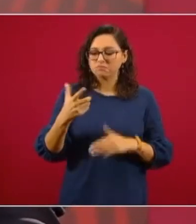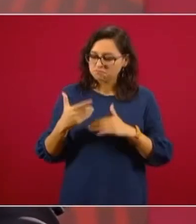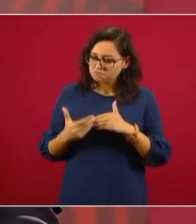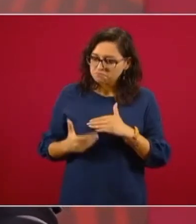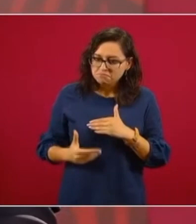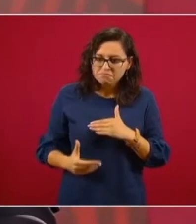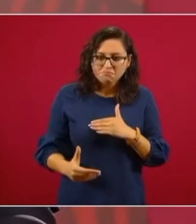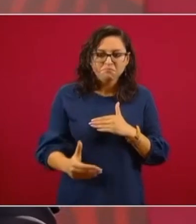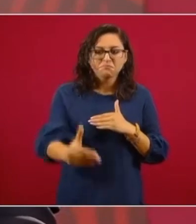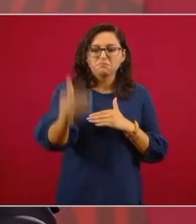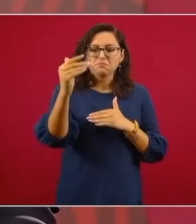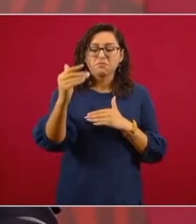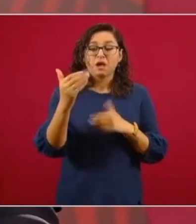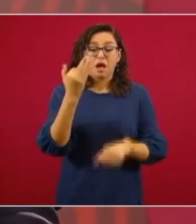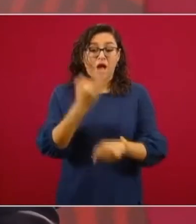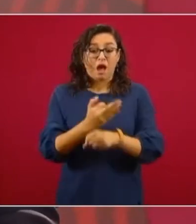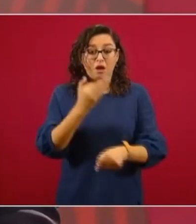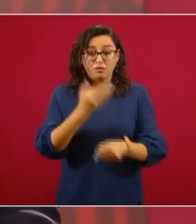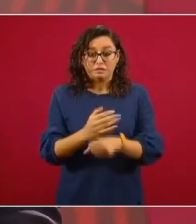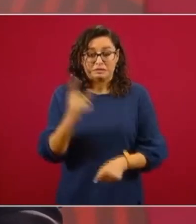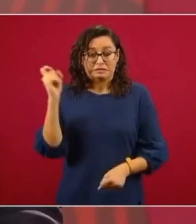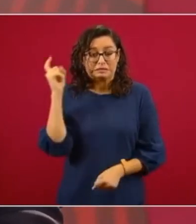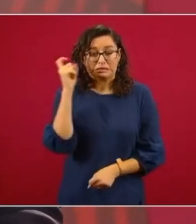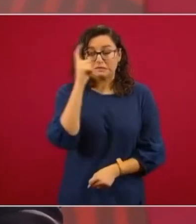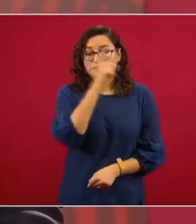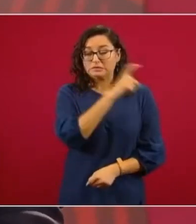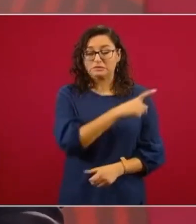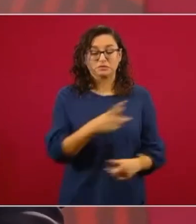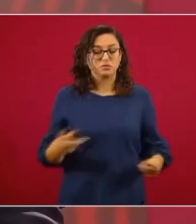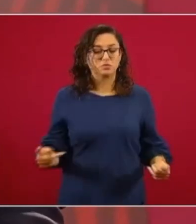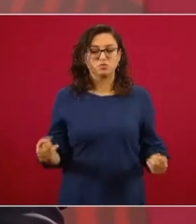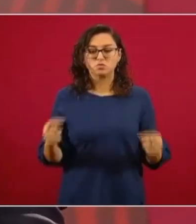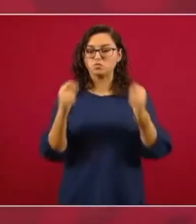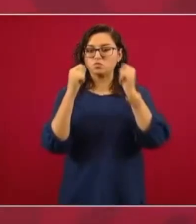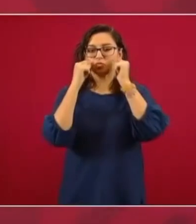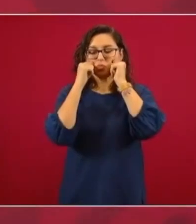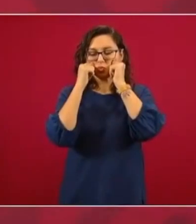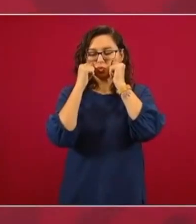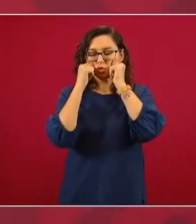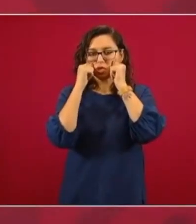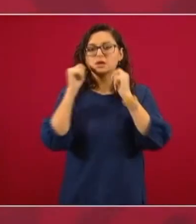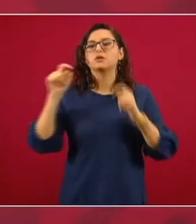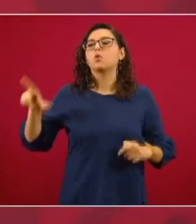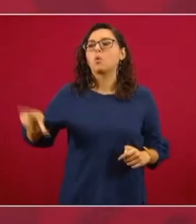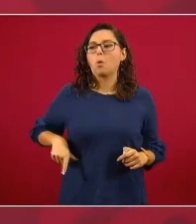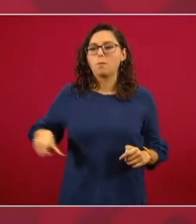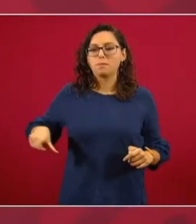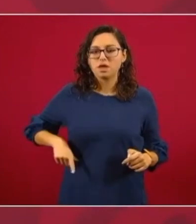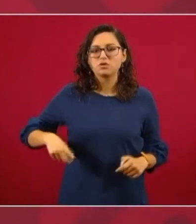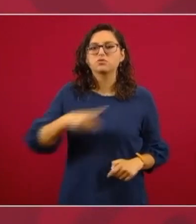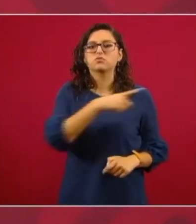en estos tiempos, es el gobierno el que se está apretando